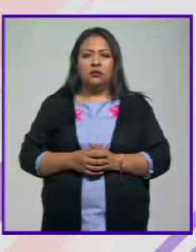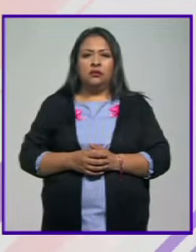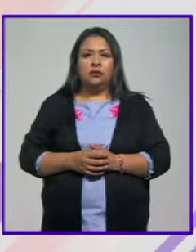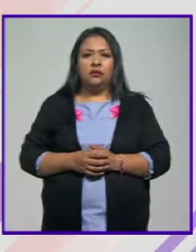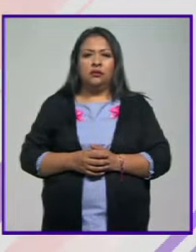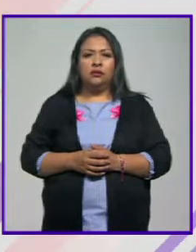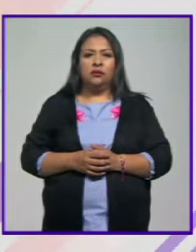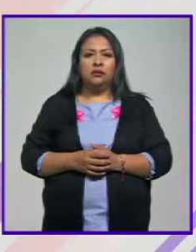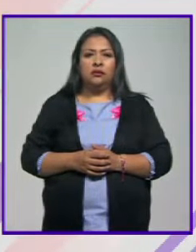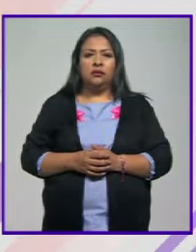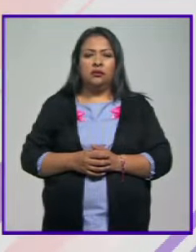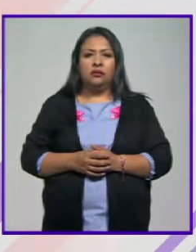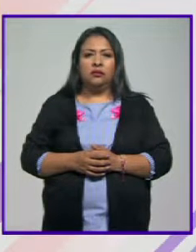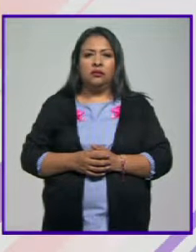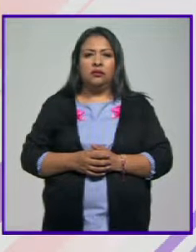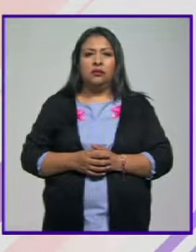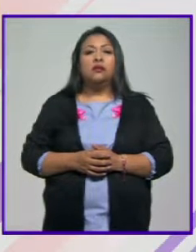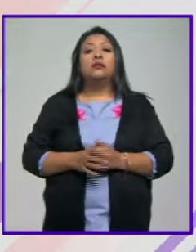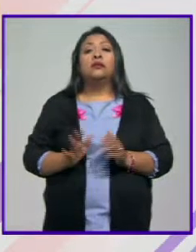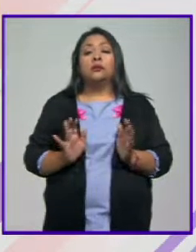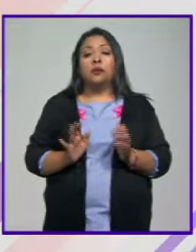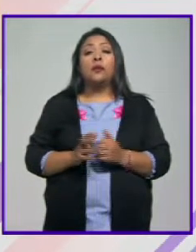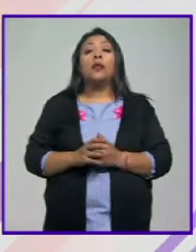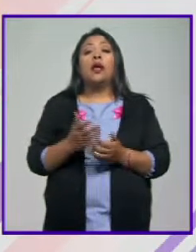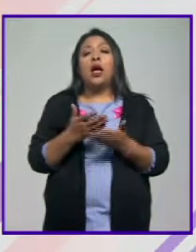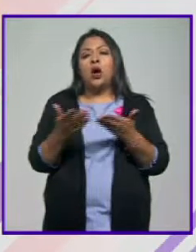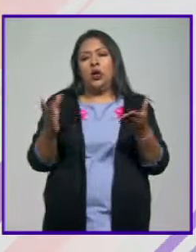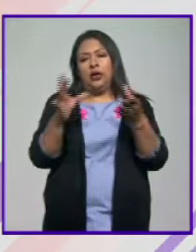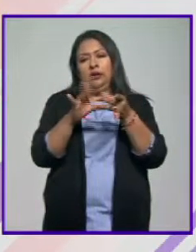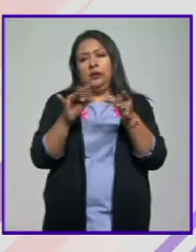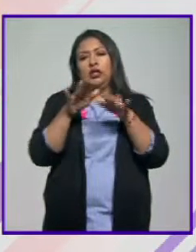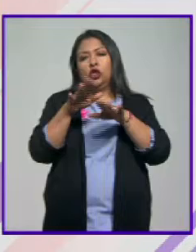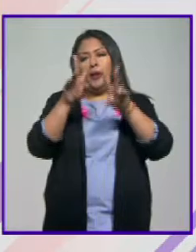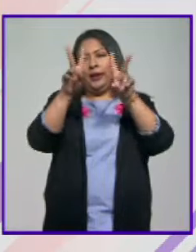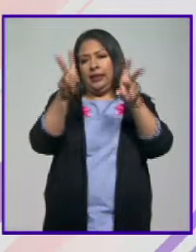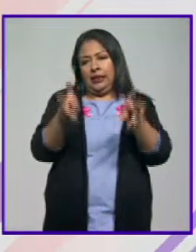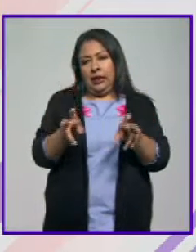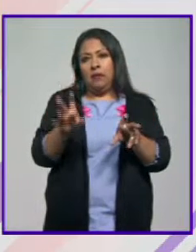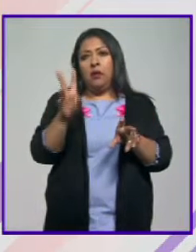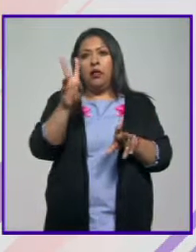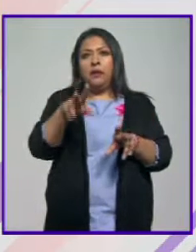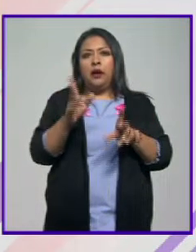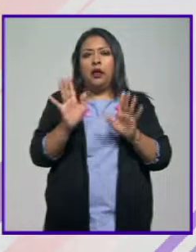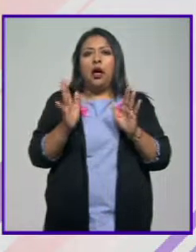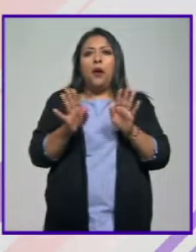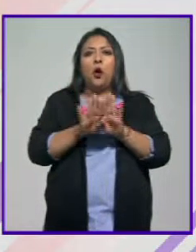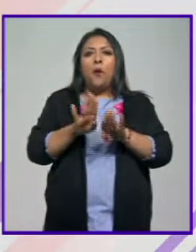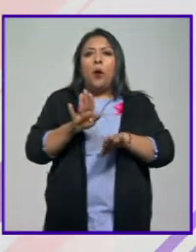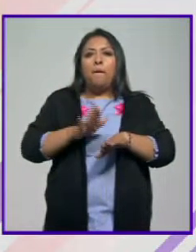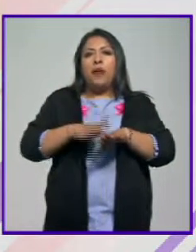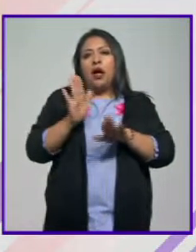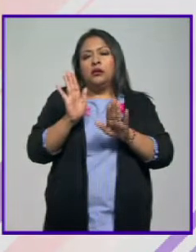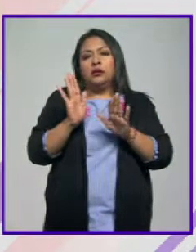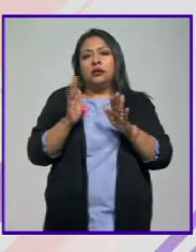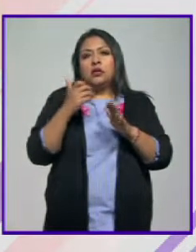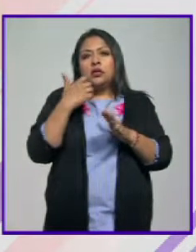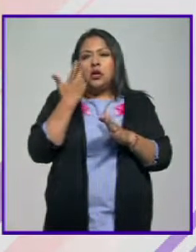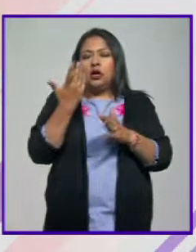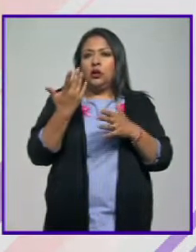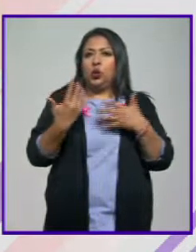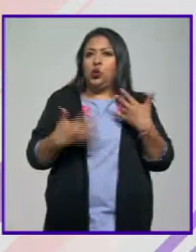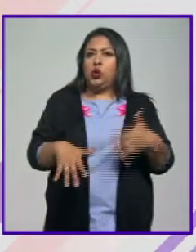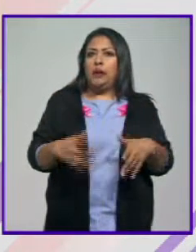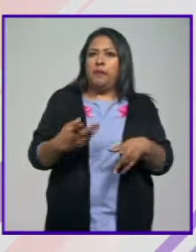juntas en el pasado. Bueno, pues vamos a platicar de un tema que está despertando, como es de esperarse, mucha